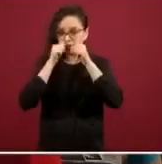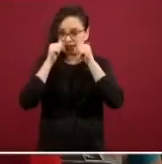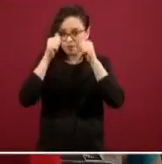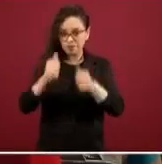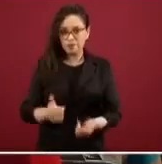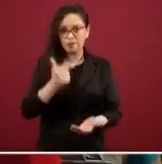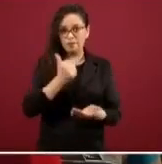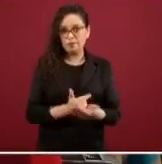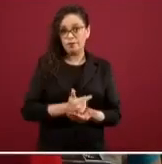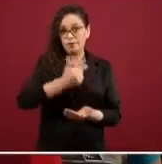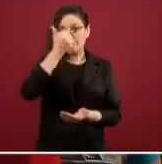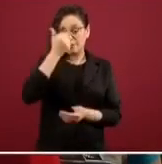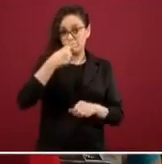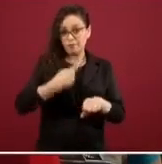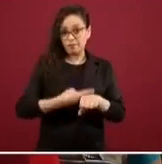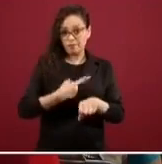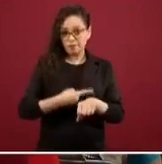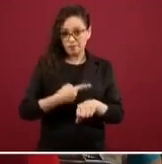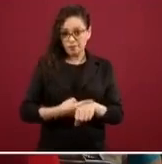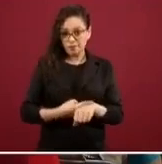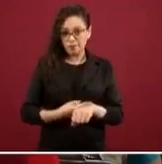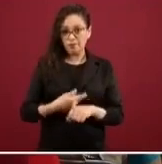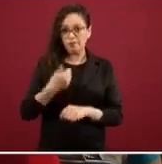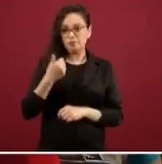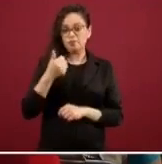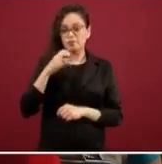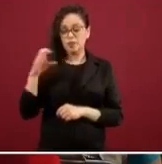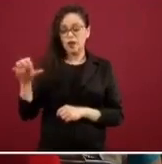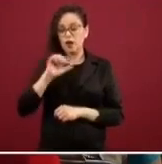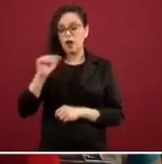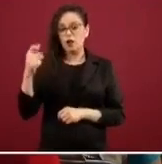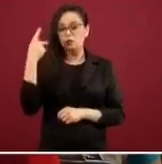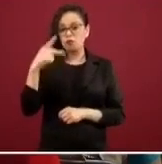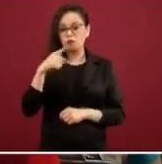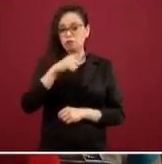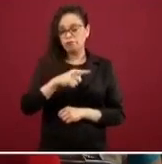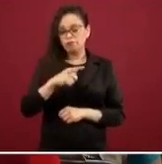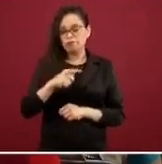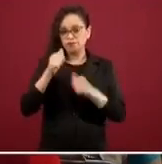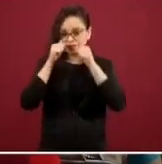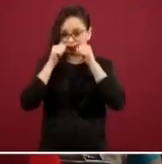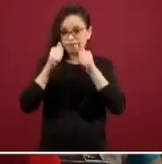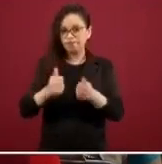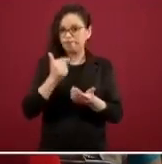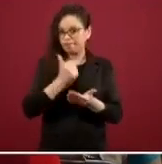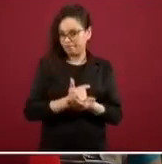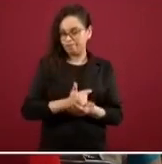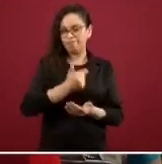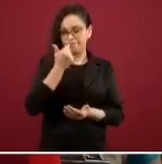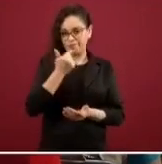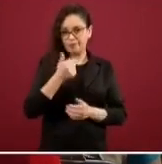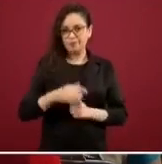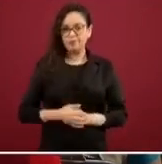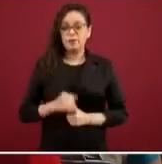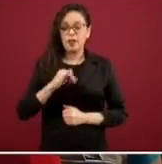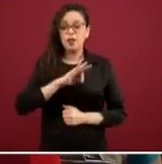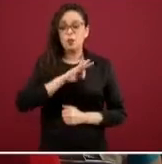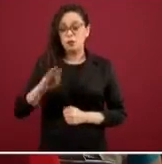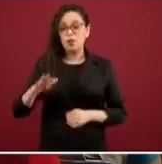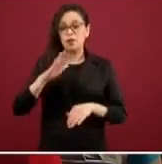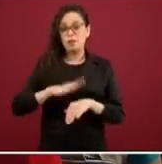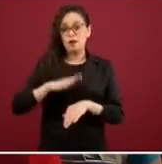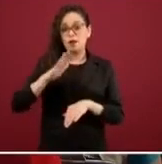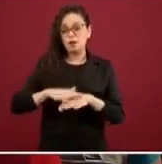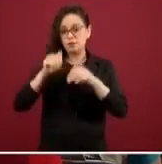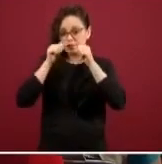500, cerca de 600 unidades de cuidados intensivos y la posibilidad de expandir los servicios a